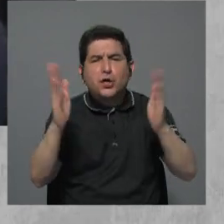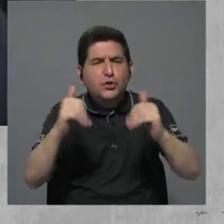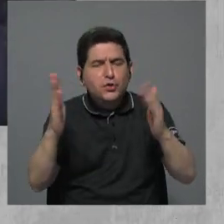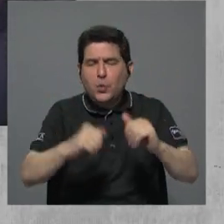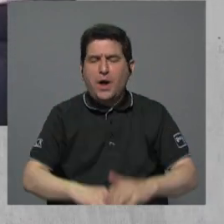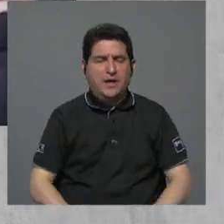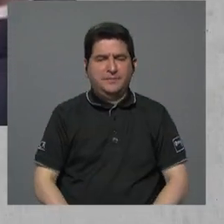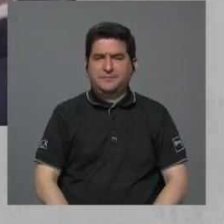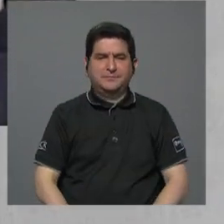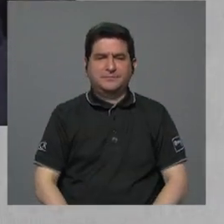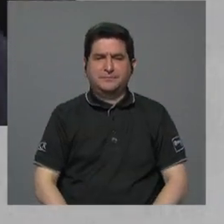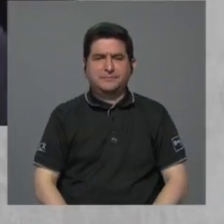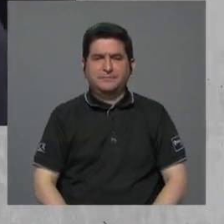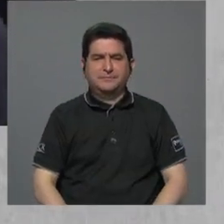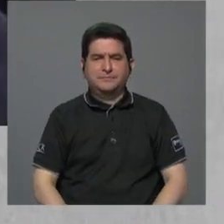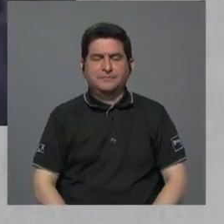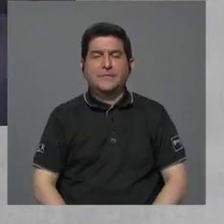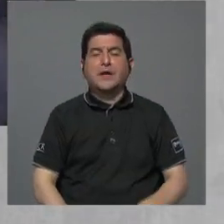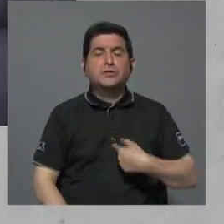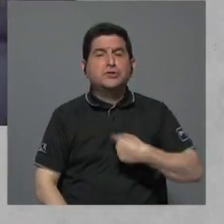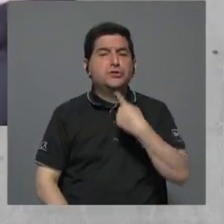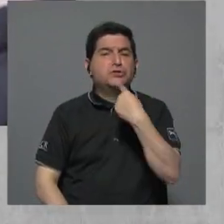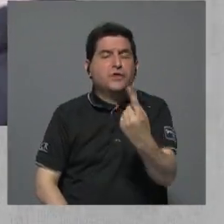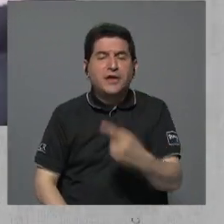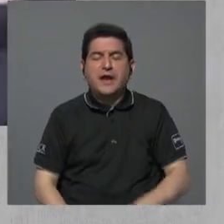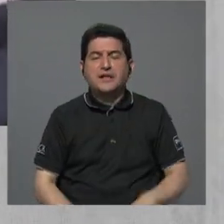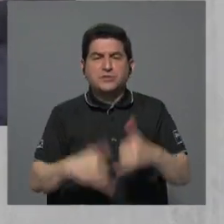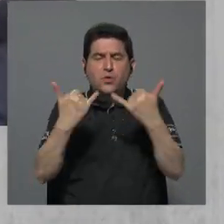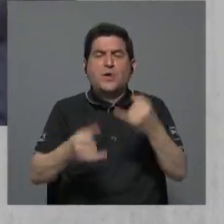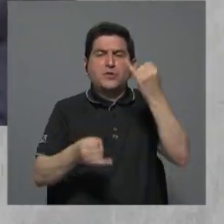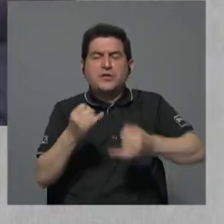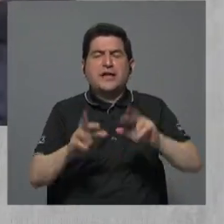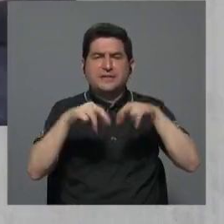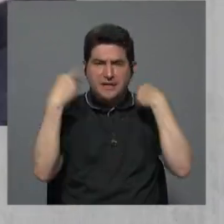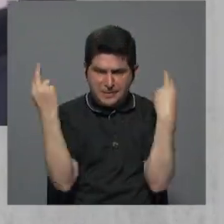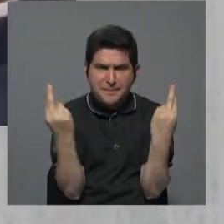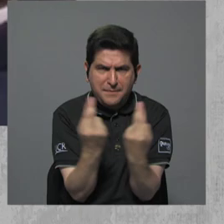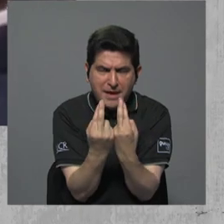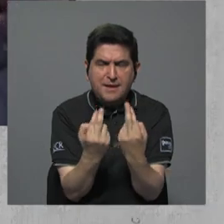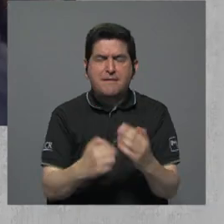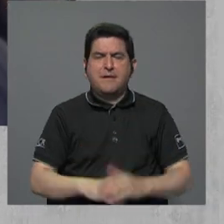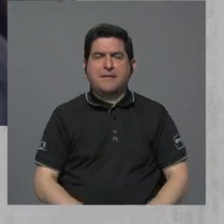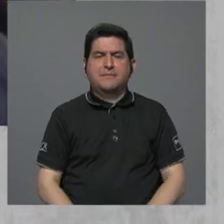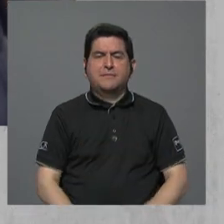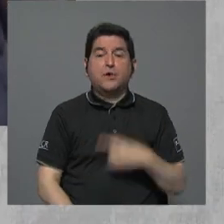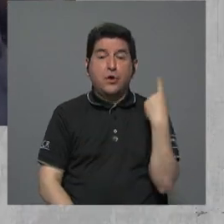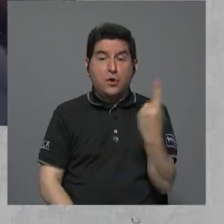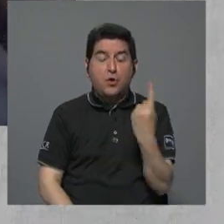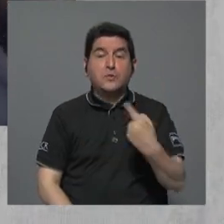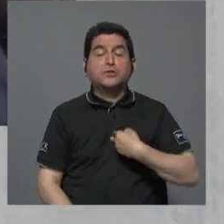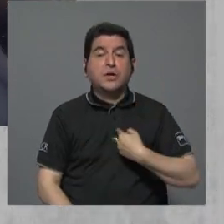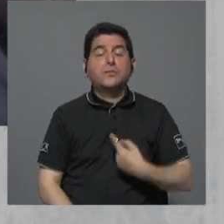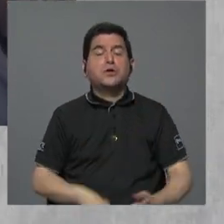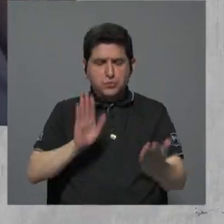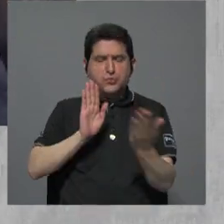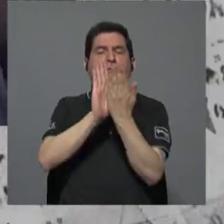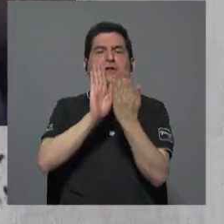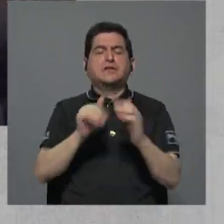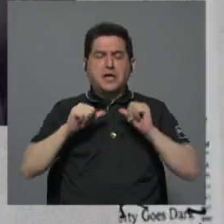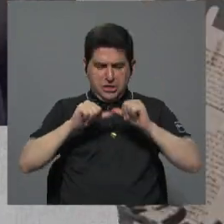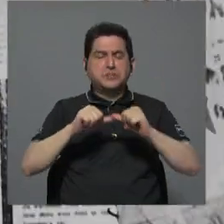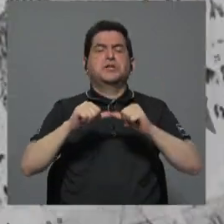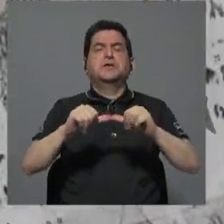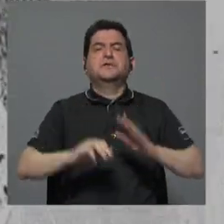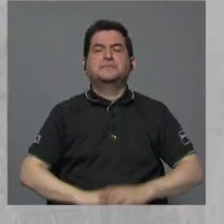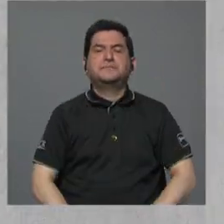voy a dar declaraciones cuando termine la audiencia. Como siempre, he dado la cara y la voy a seguir.